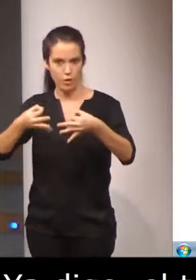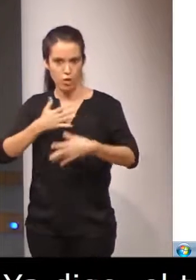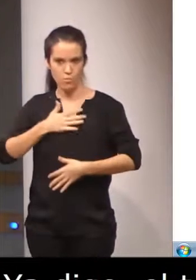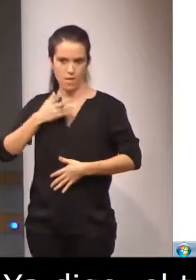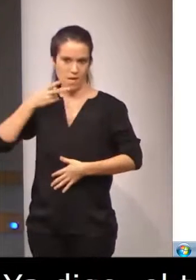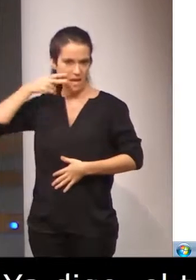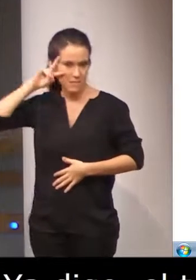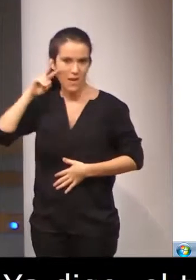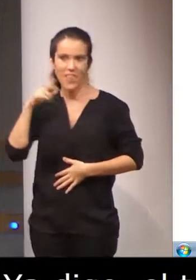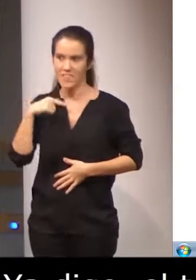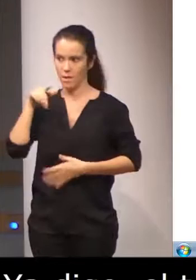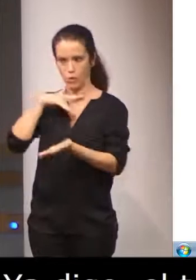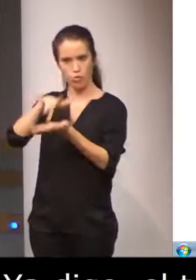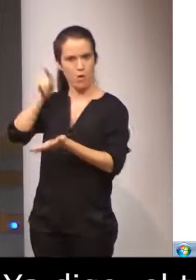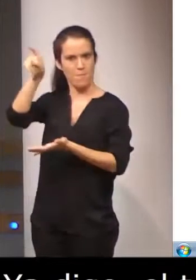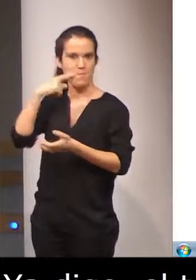que ha habido en México.